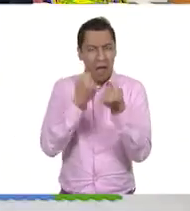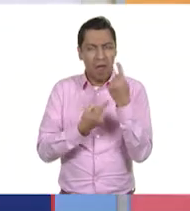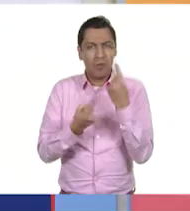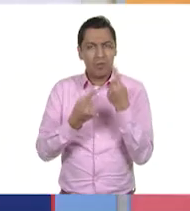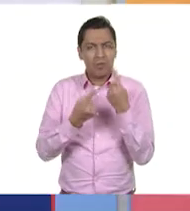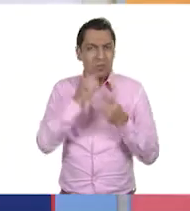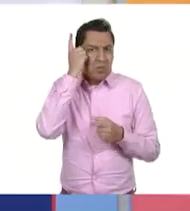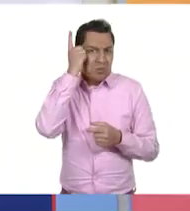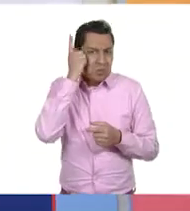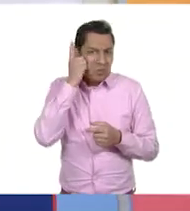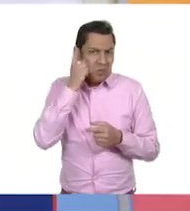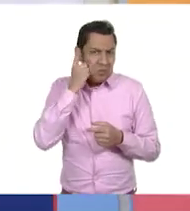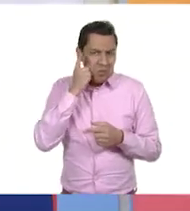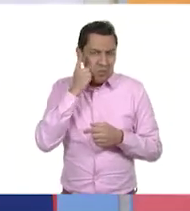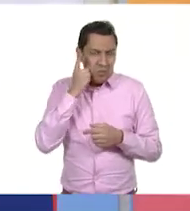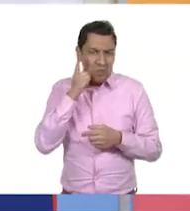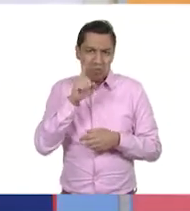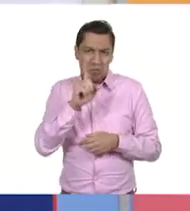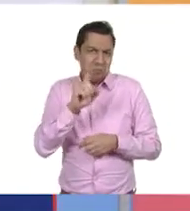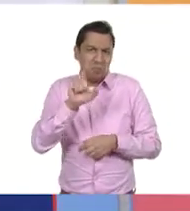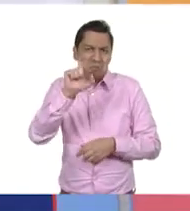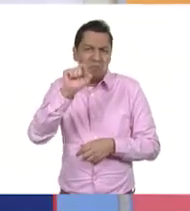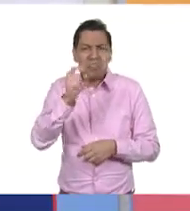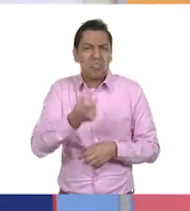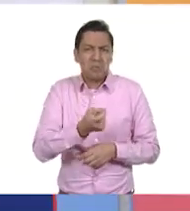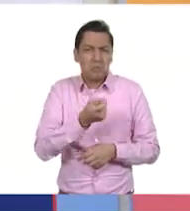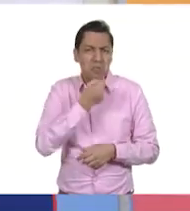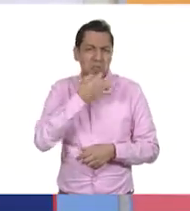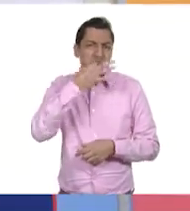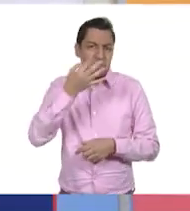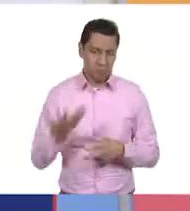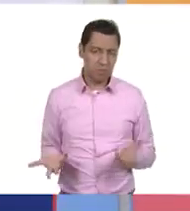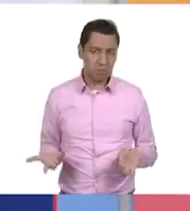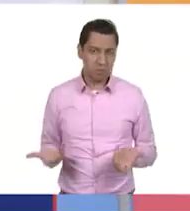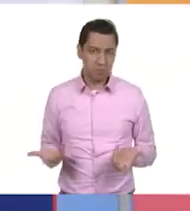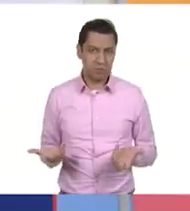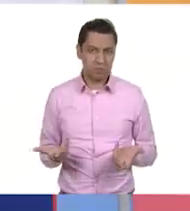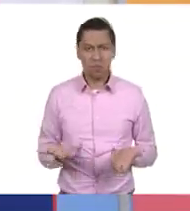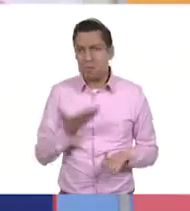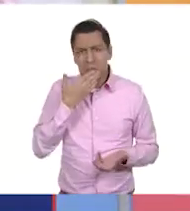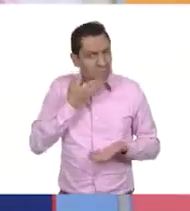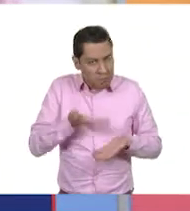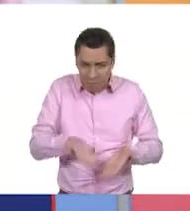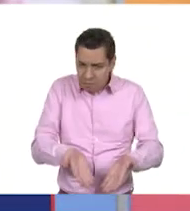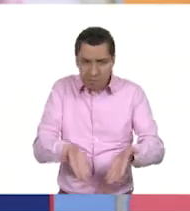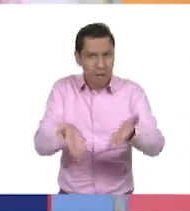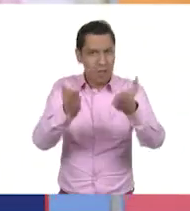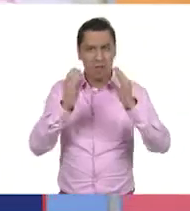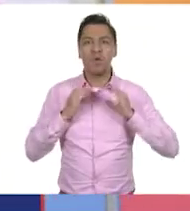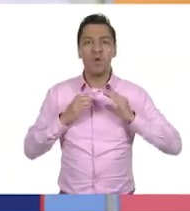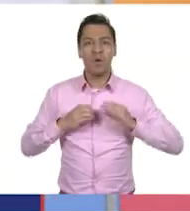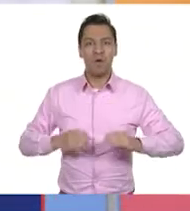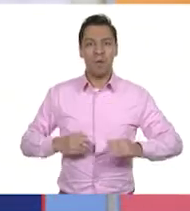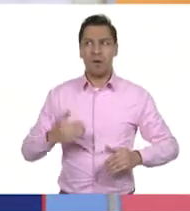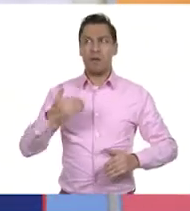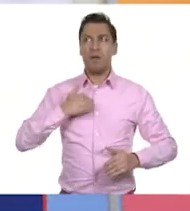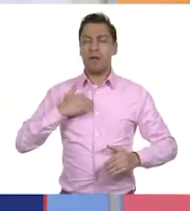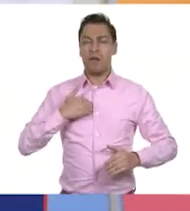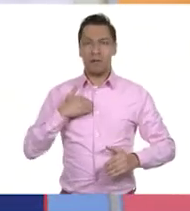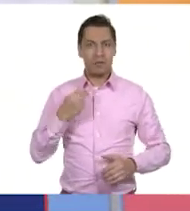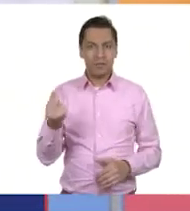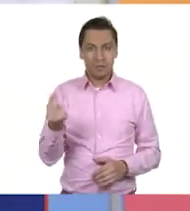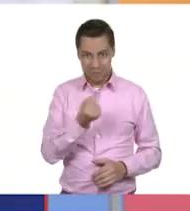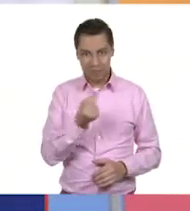Exacto. Entonces, todos esos descansos, no solo que sea dormir por dormir, sino que sean adecuados a lo que tu cuerpo necesita. Y en